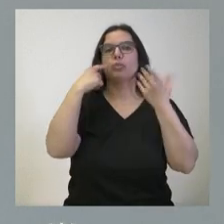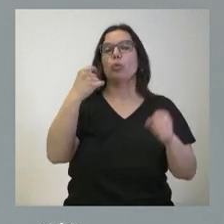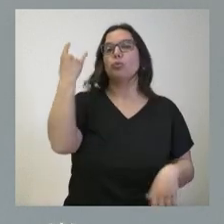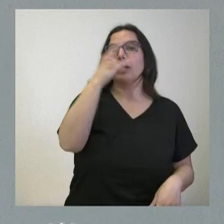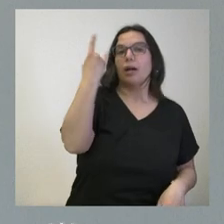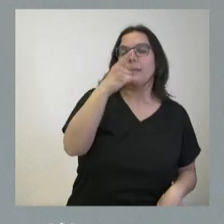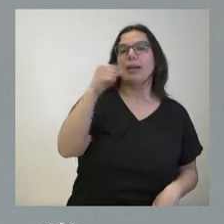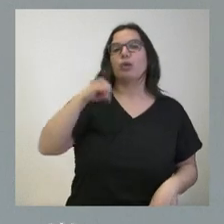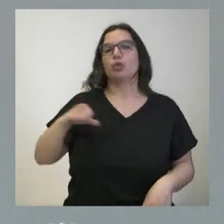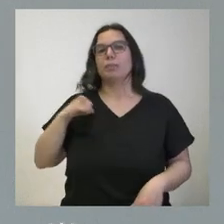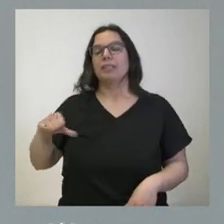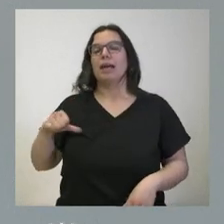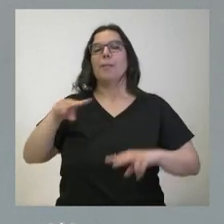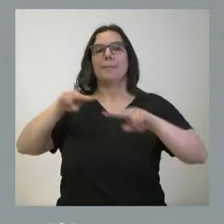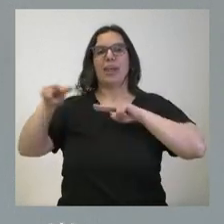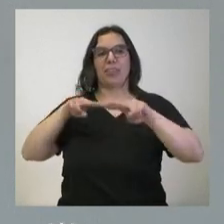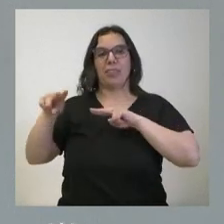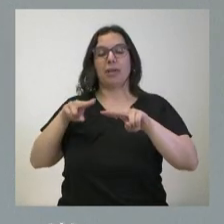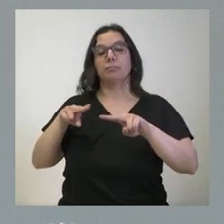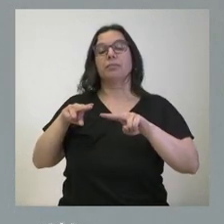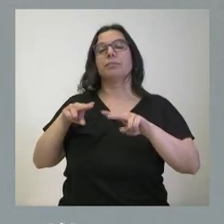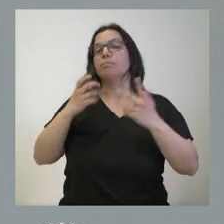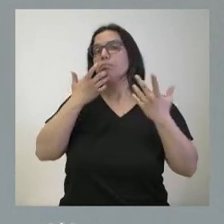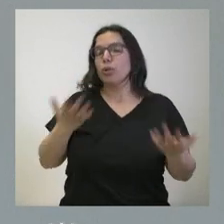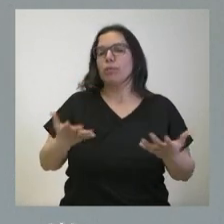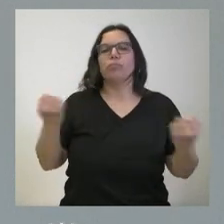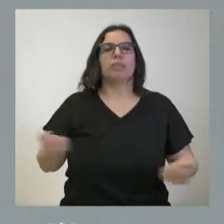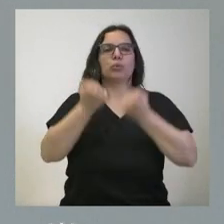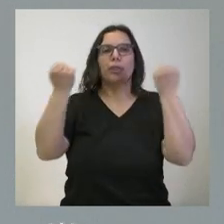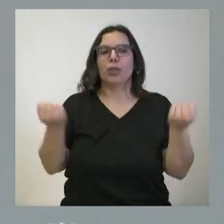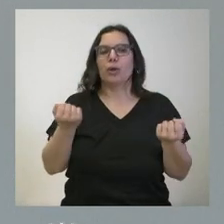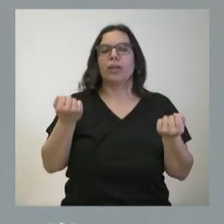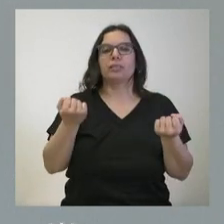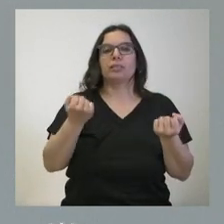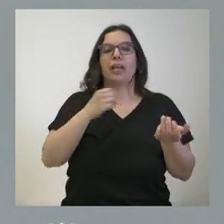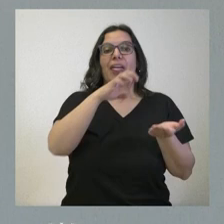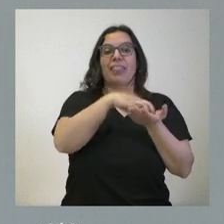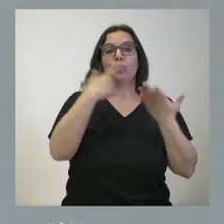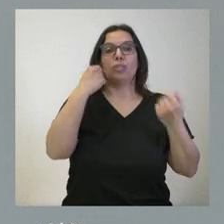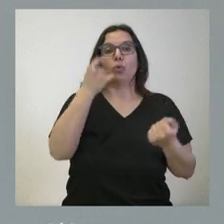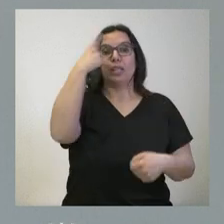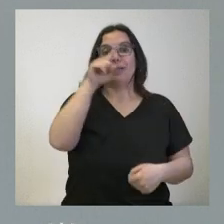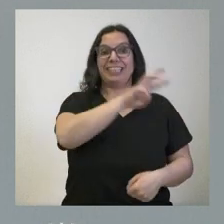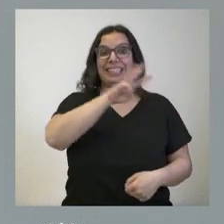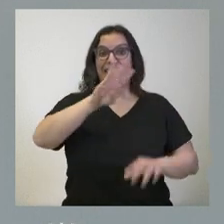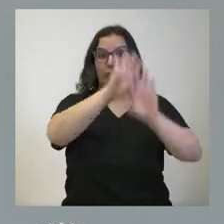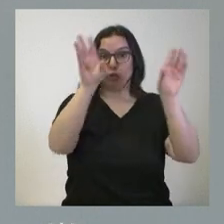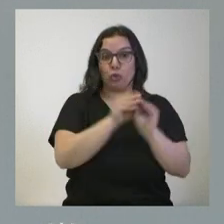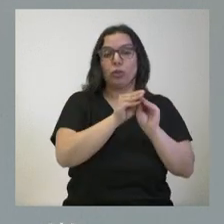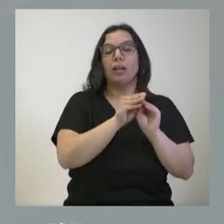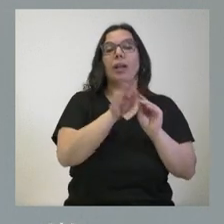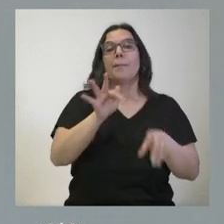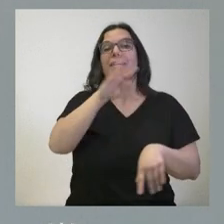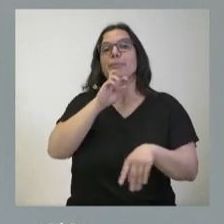y en el hospital de Miranda a Debro, que incluyen diversas actuaciones en los 33 centros de salud de Salamanca, así como en el